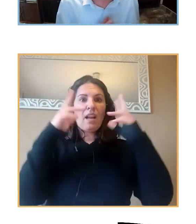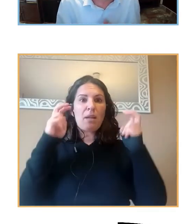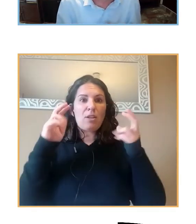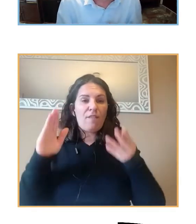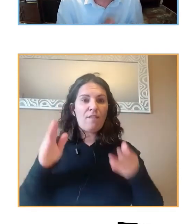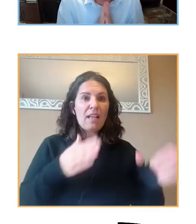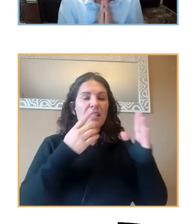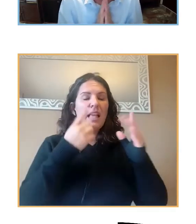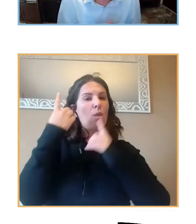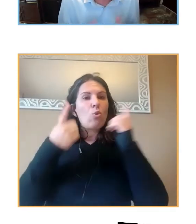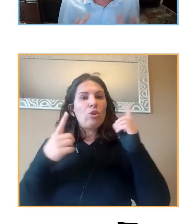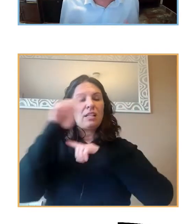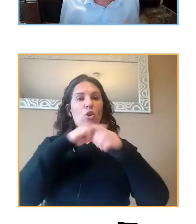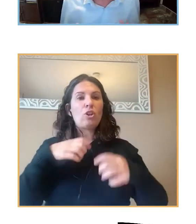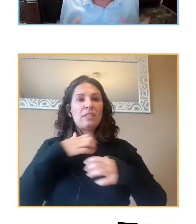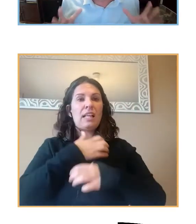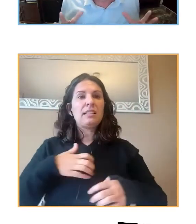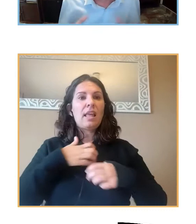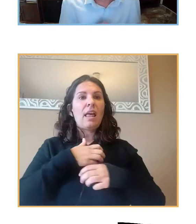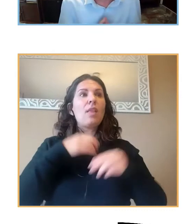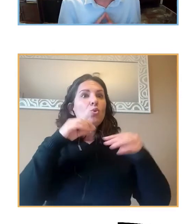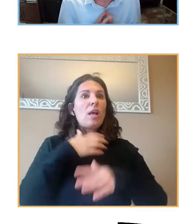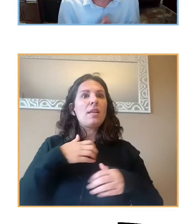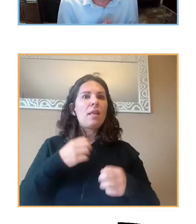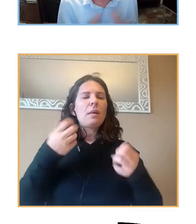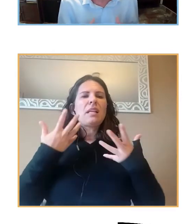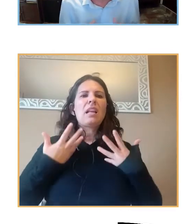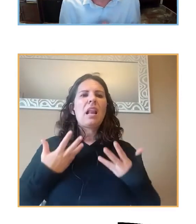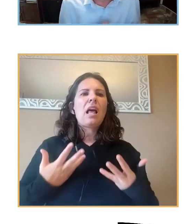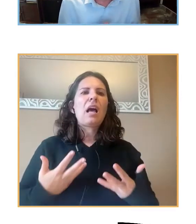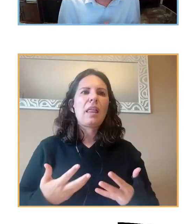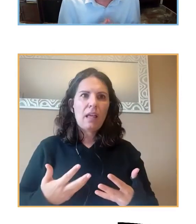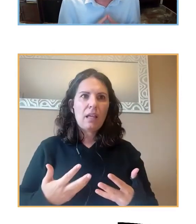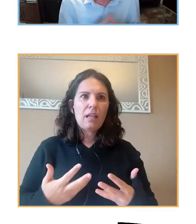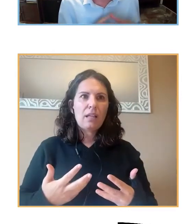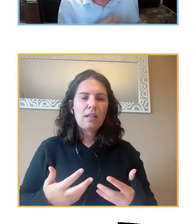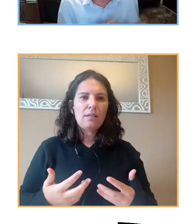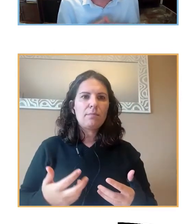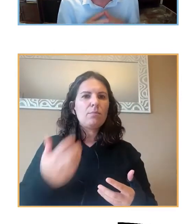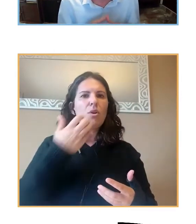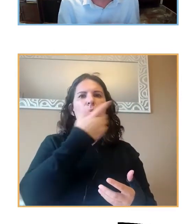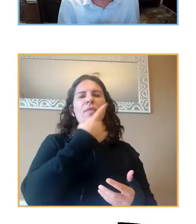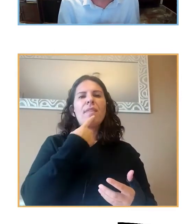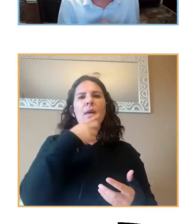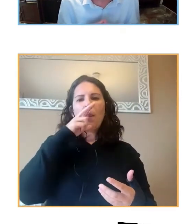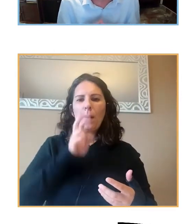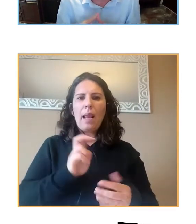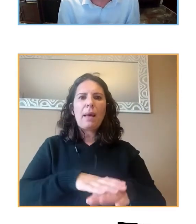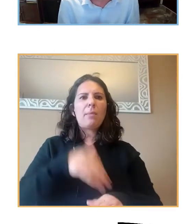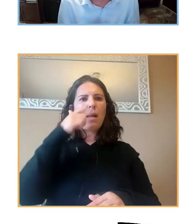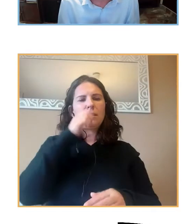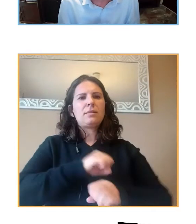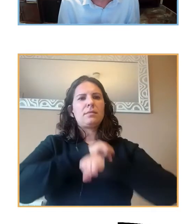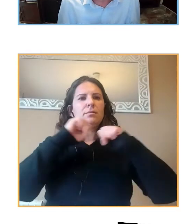trastornos de ansiedad, se han visto relajadas su ansiedad. Por ejemplo, nos dicen, nos ha servido para afianzarnos en nuestras